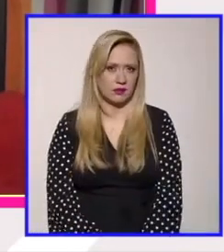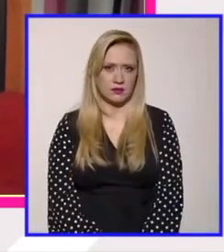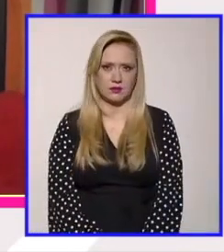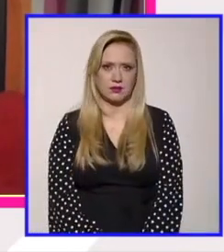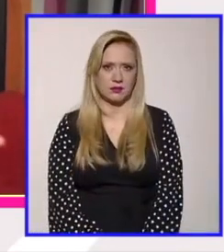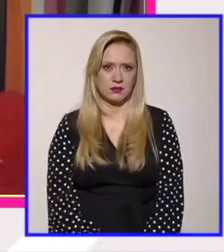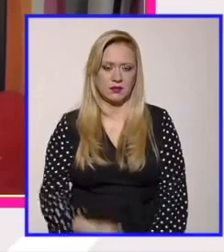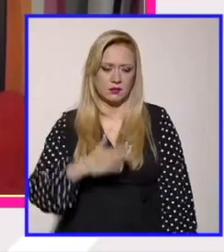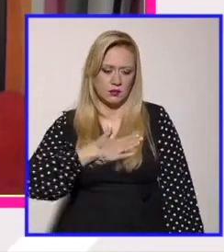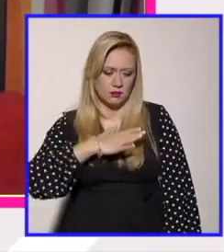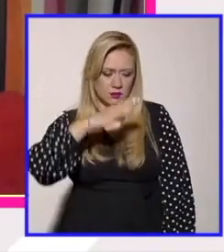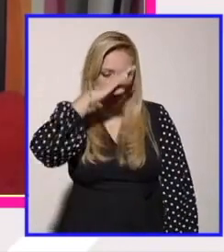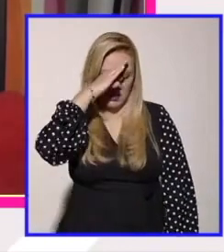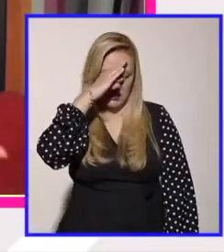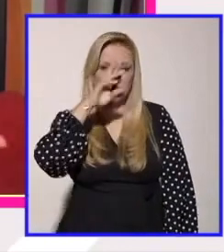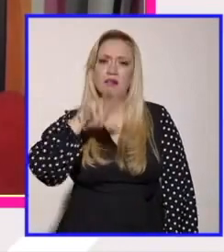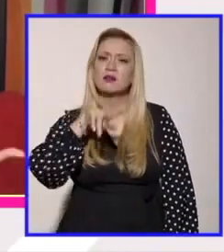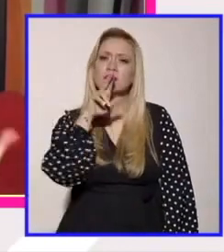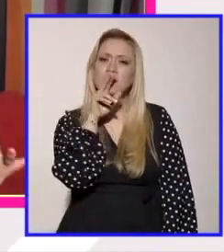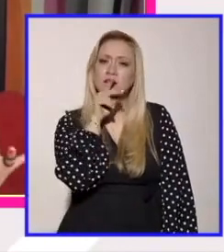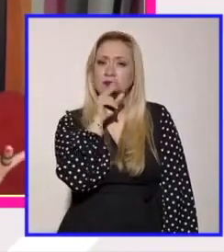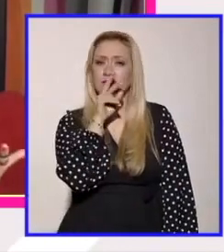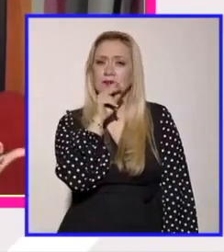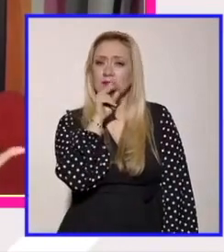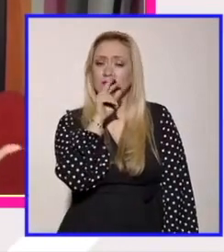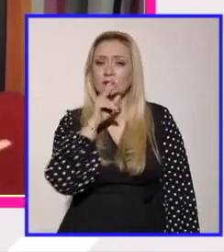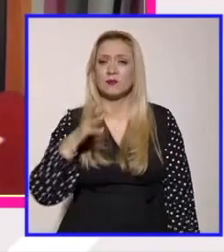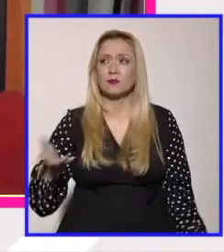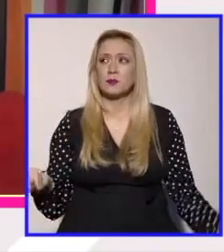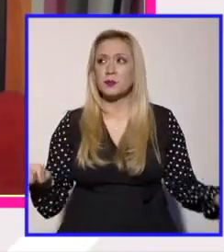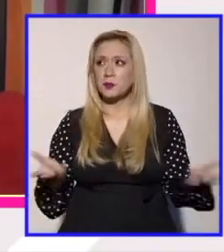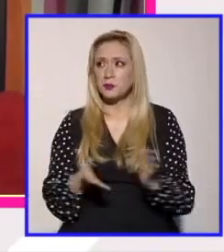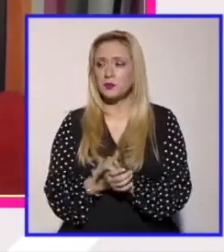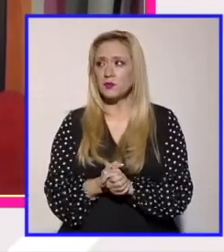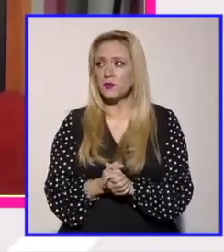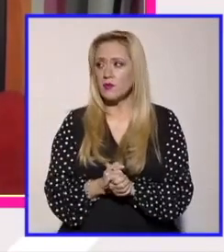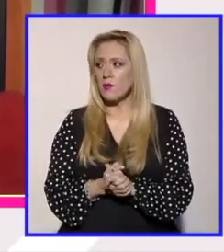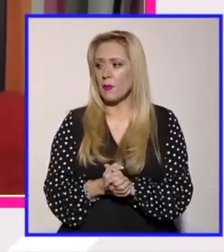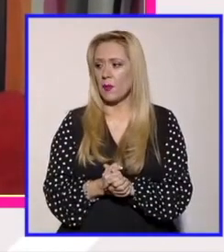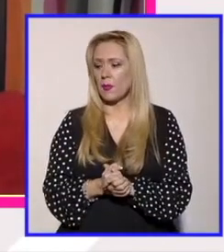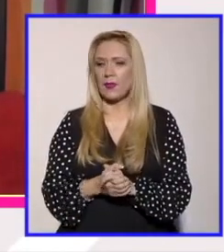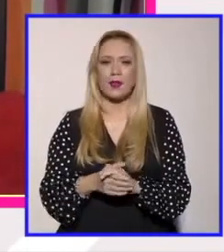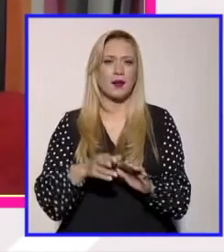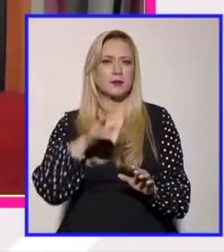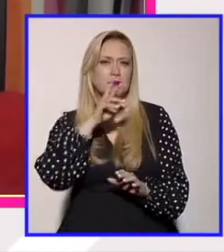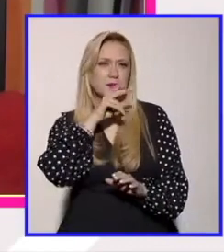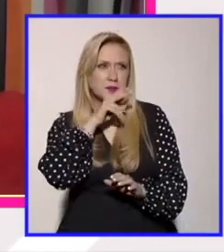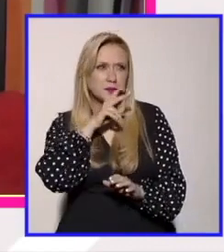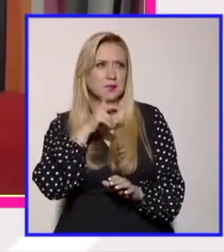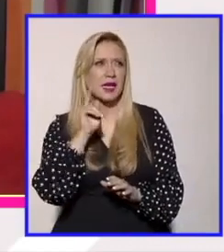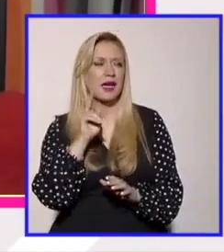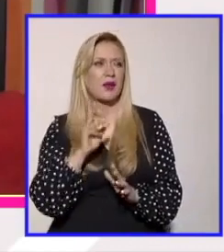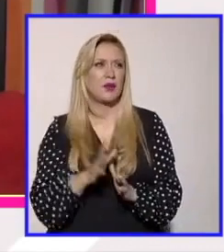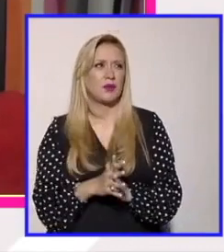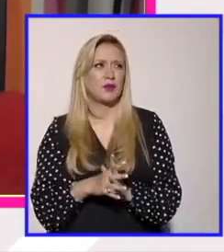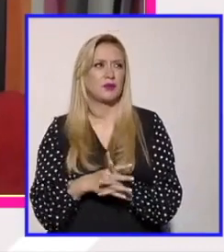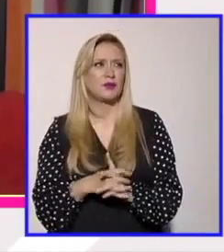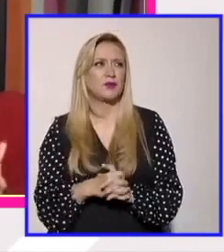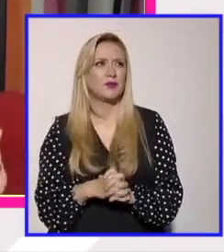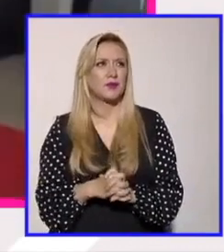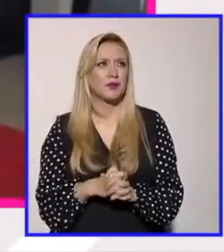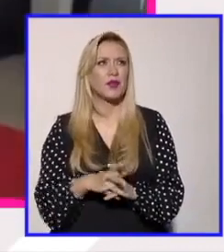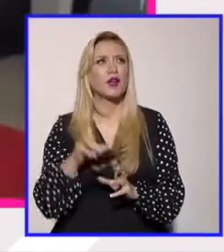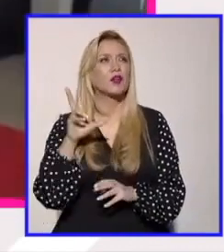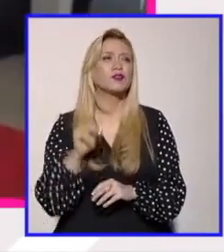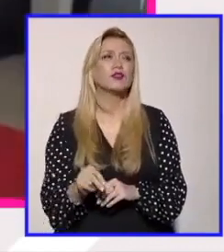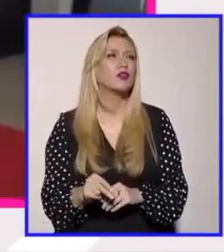de nuevo, yo creo que lo preocupante, no necesariamente que es muy preocupante, ¿no? Pero lo que más me preocupa más bien no es el